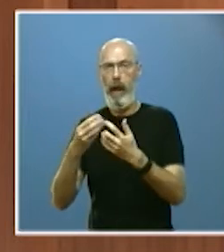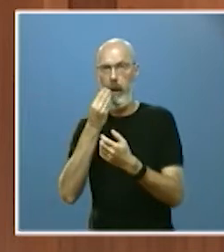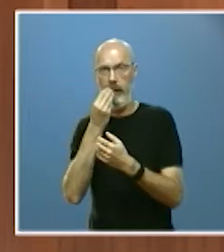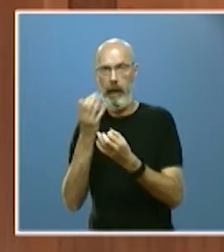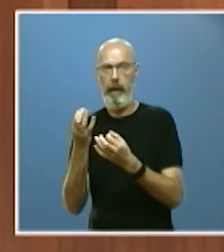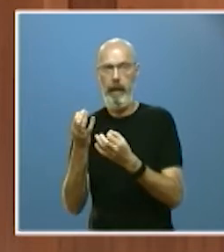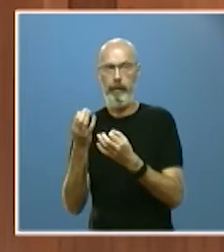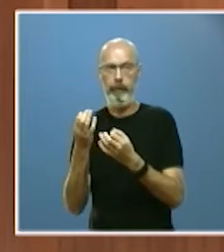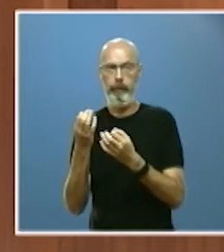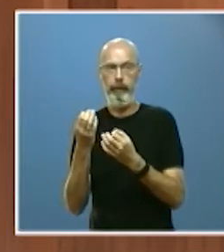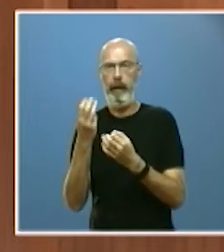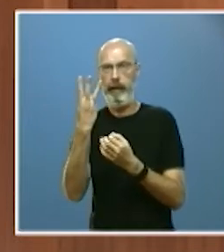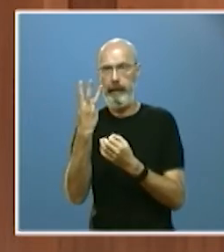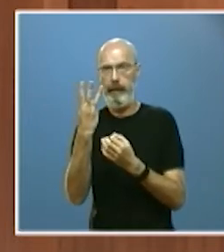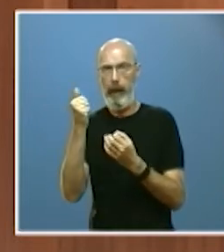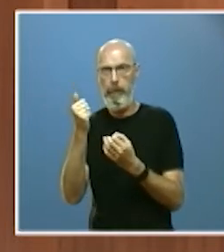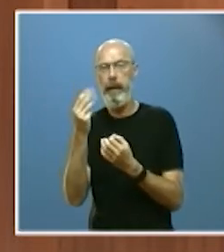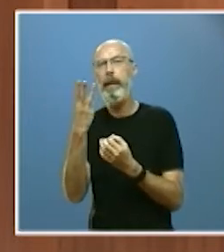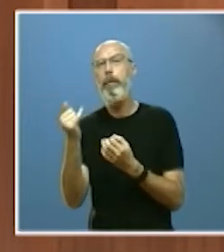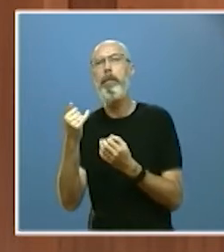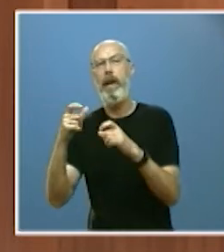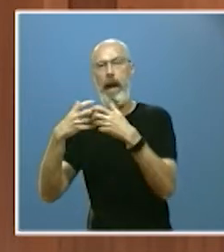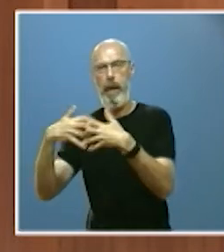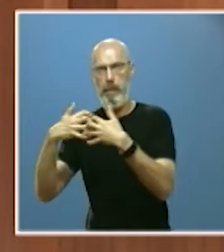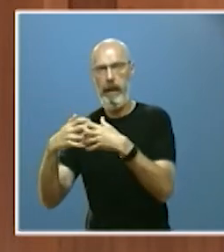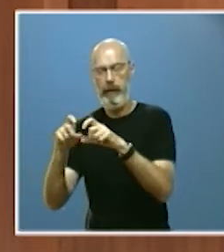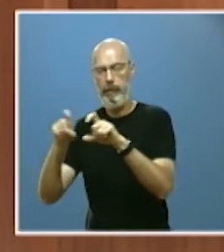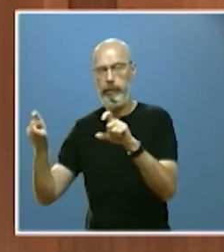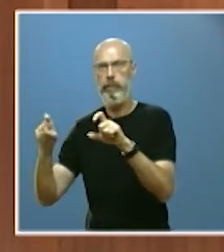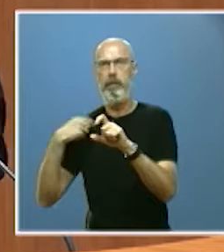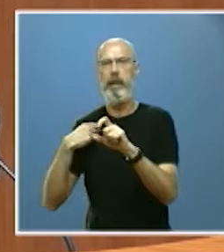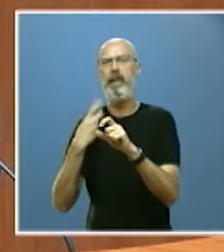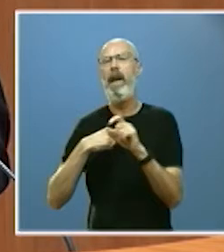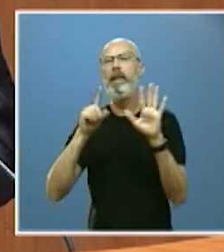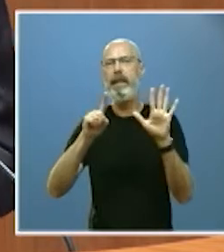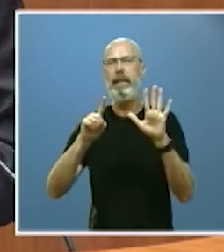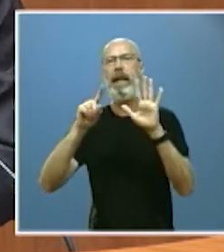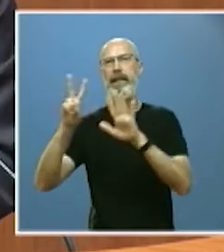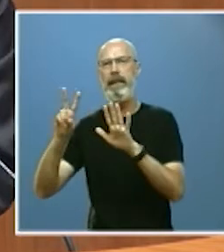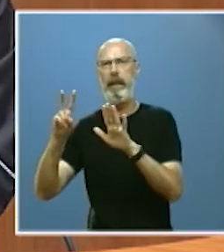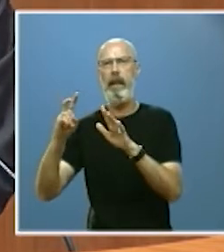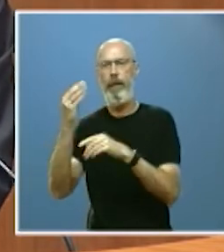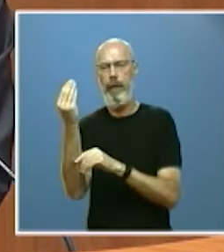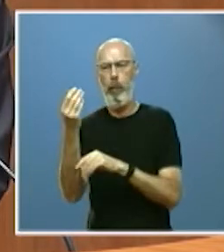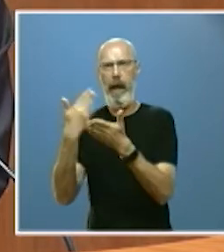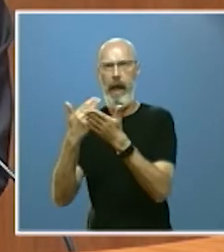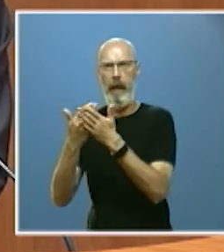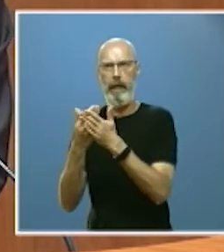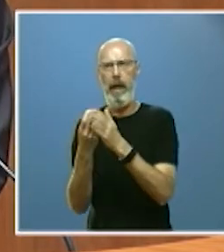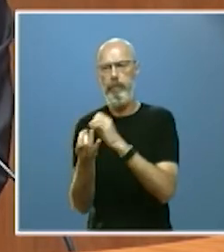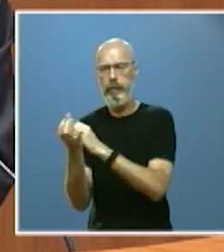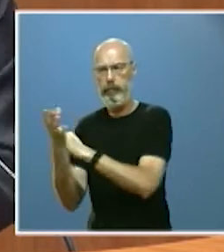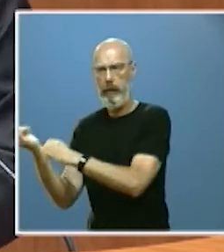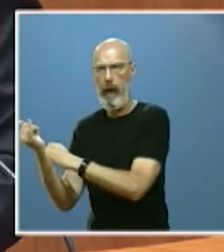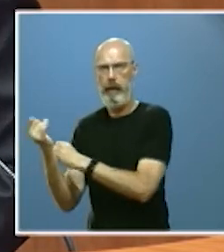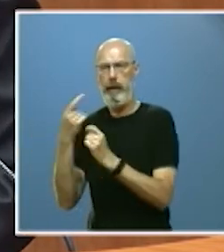en productos de gran calidad amparados por 67 figuras de garantía que son seis más que al final de la pasada legislatura